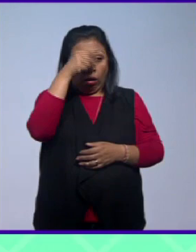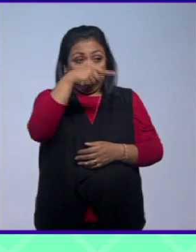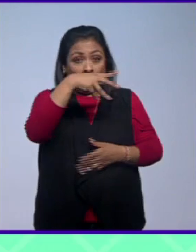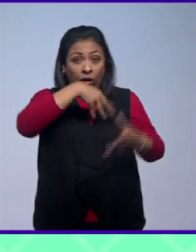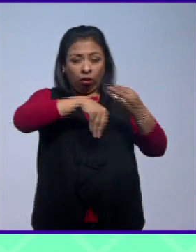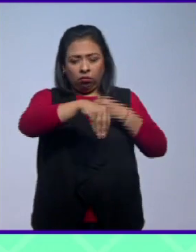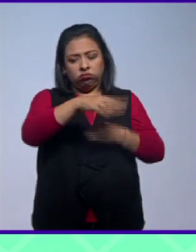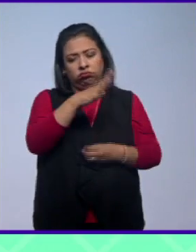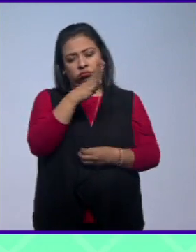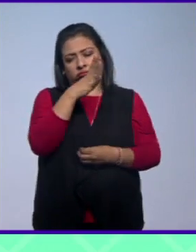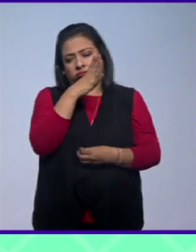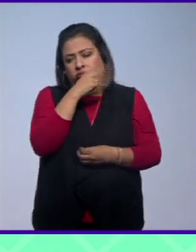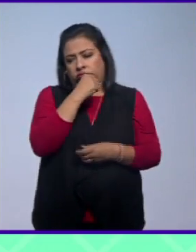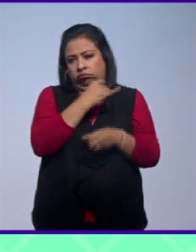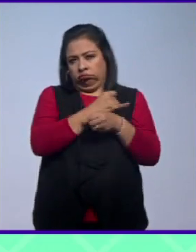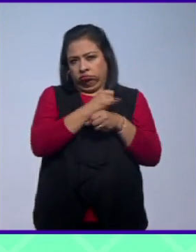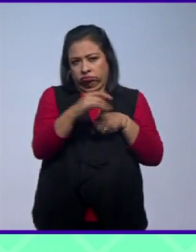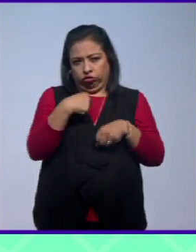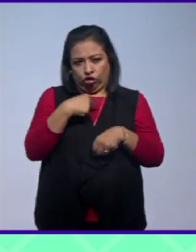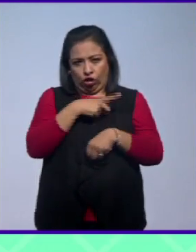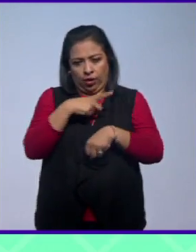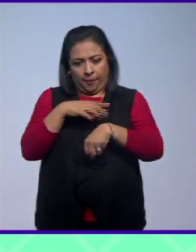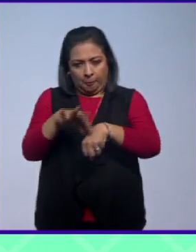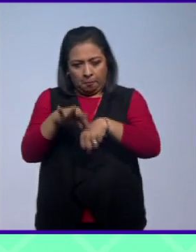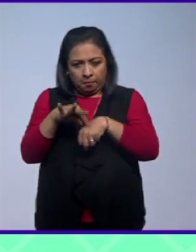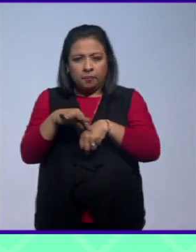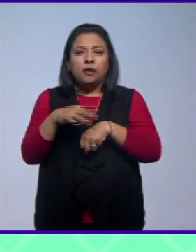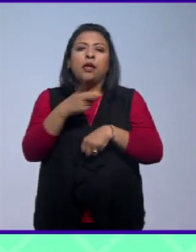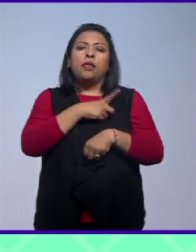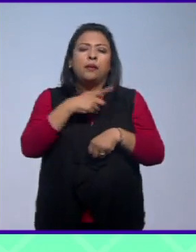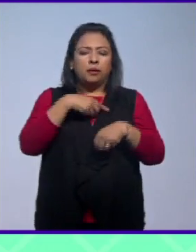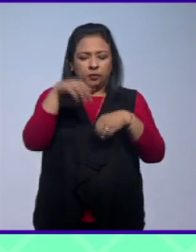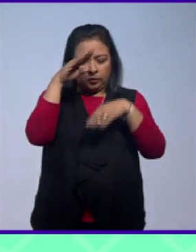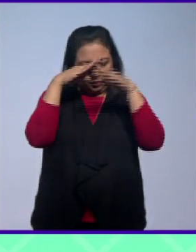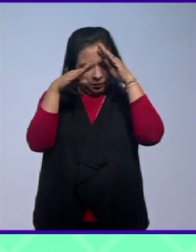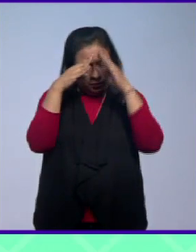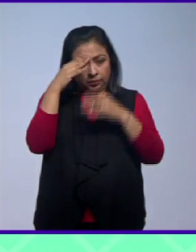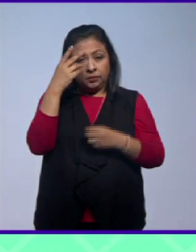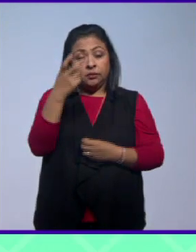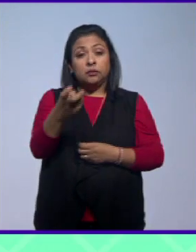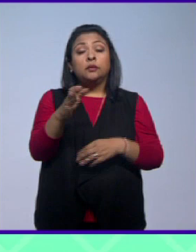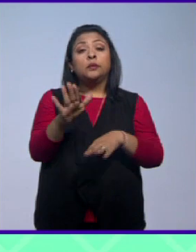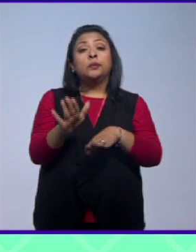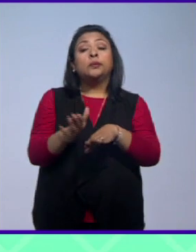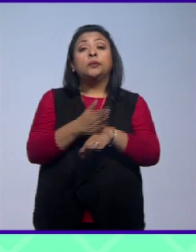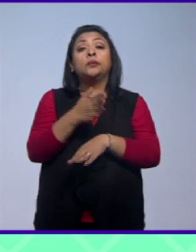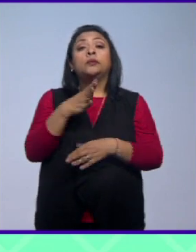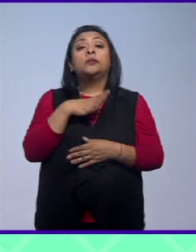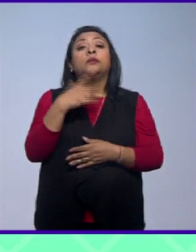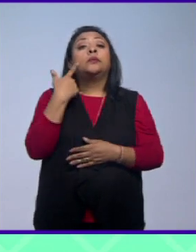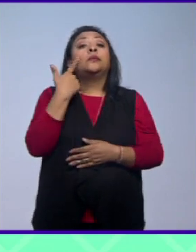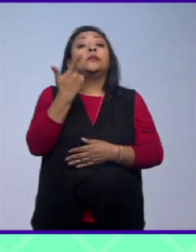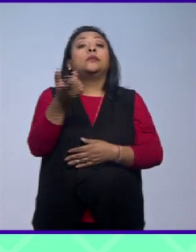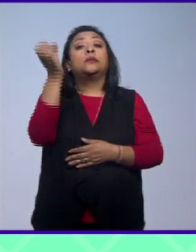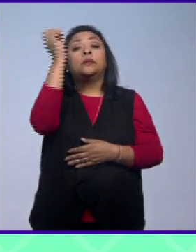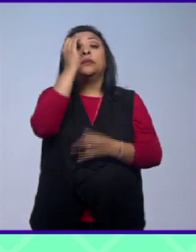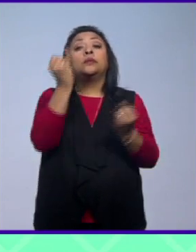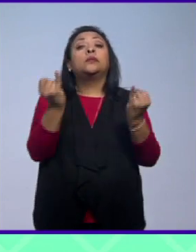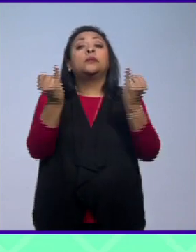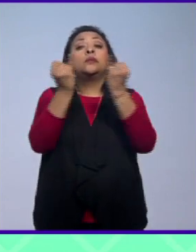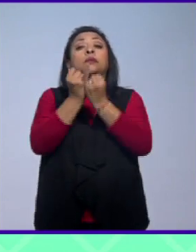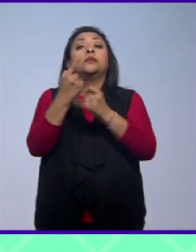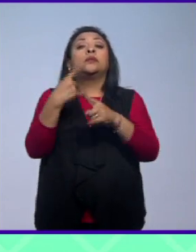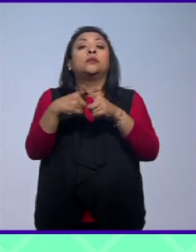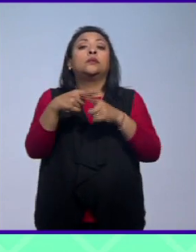ajena sin embargo bueno pues hay que tener esa reflexión a la mano porque vamos a ver si opina lo mismo